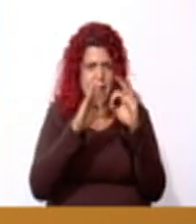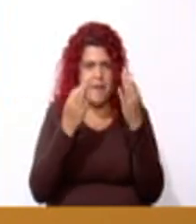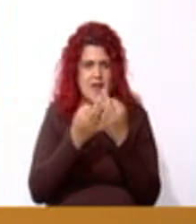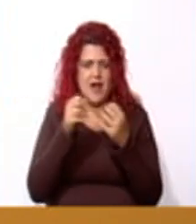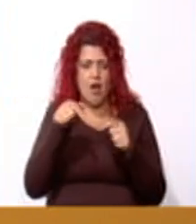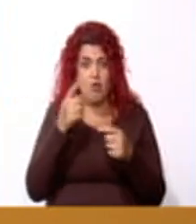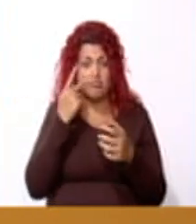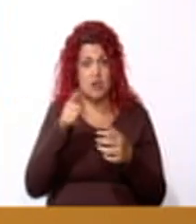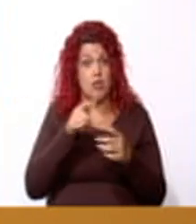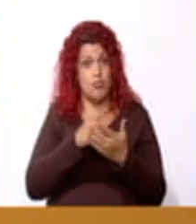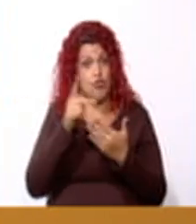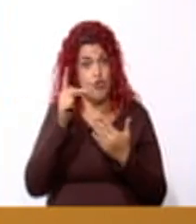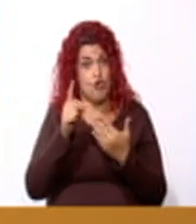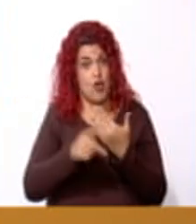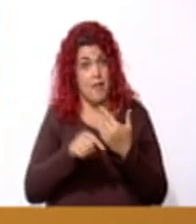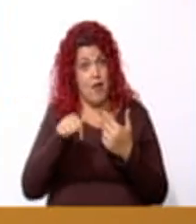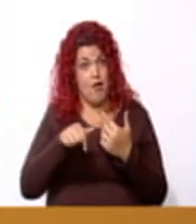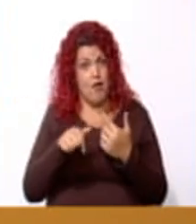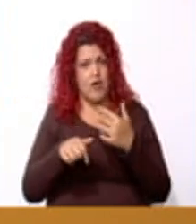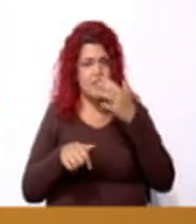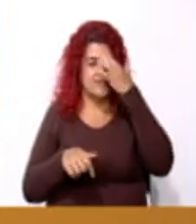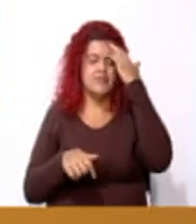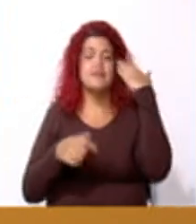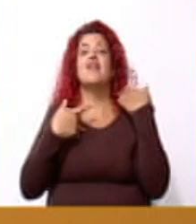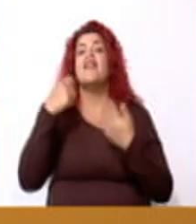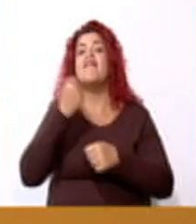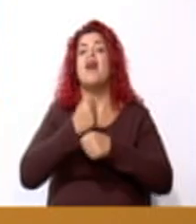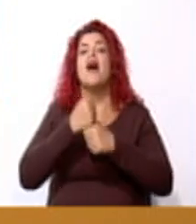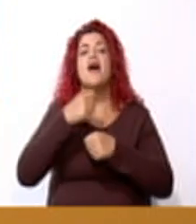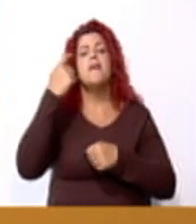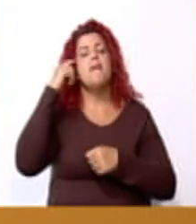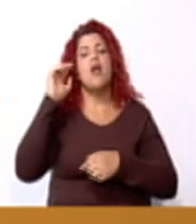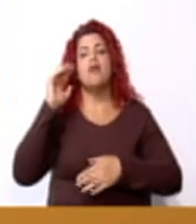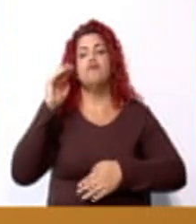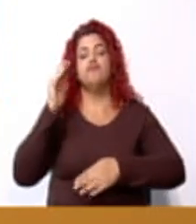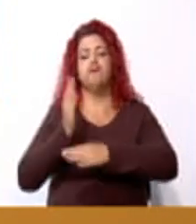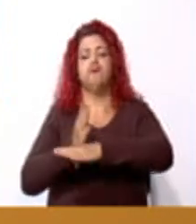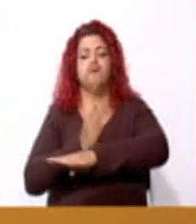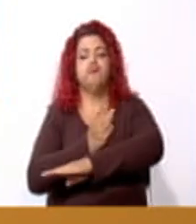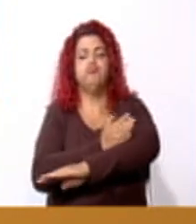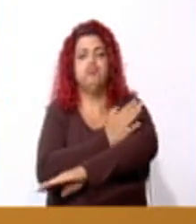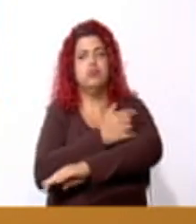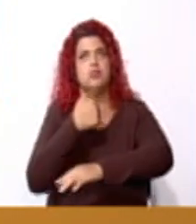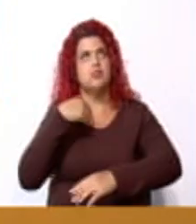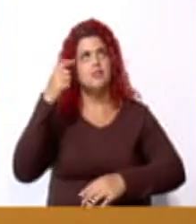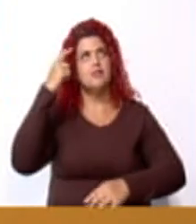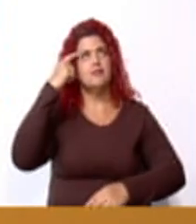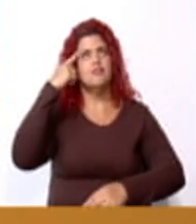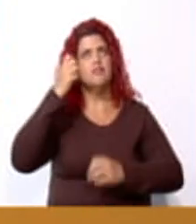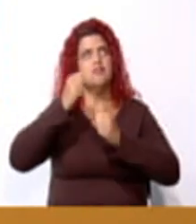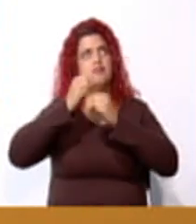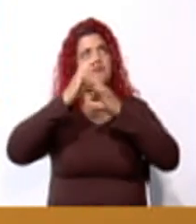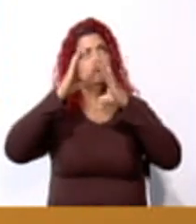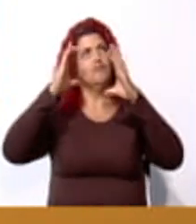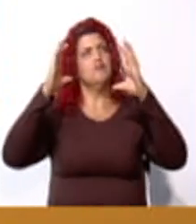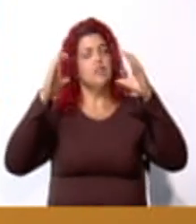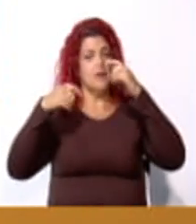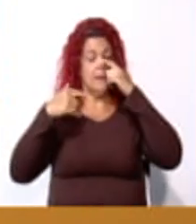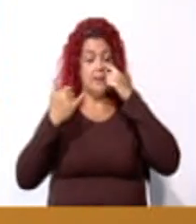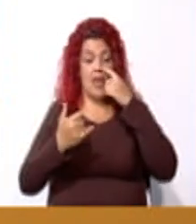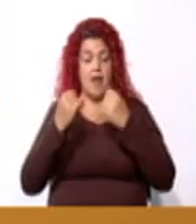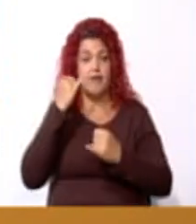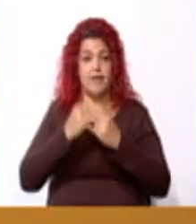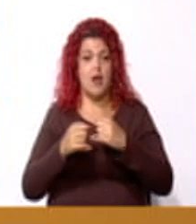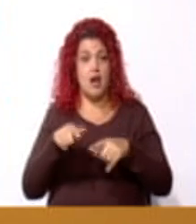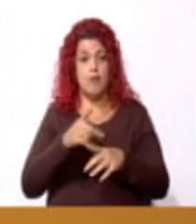Y de esa manera trabajar para ir progresando en tu conocimiento. Ha llegado al final de nuestro programa del